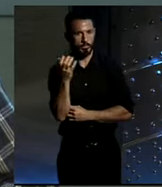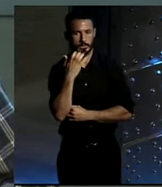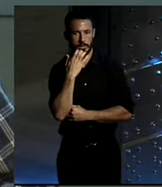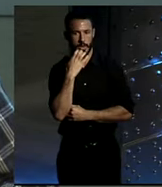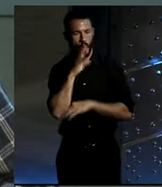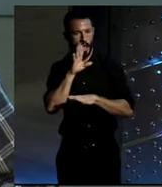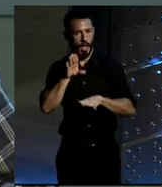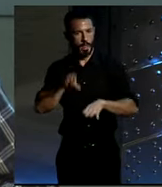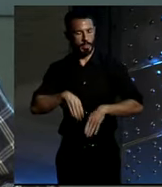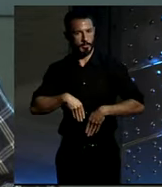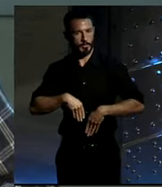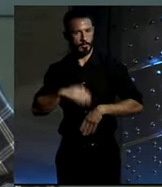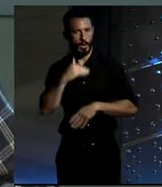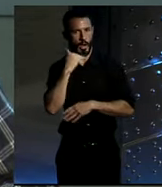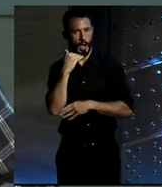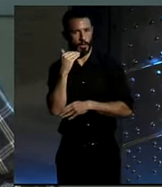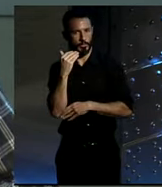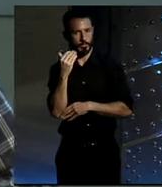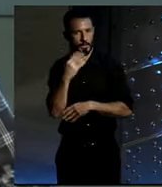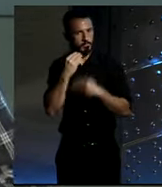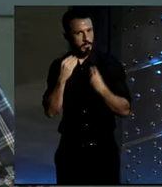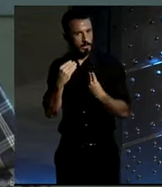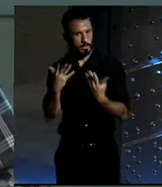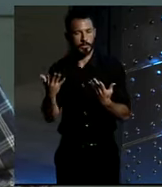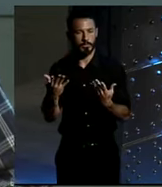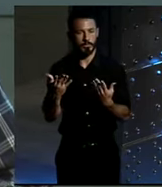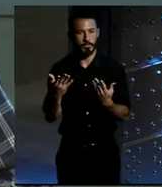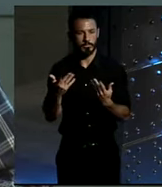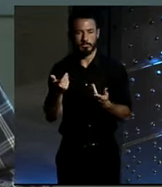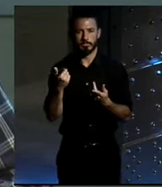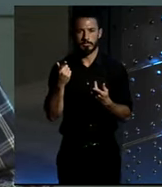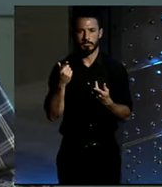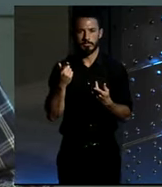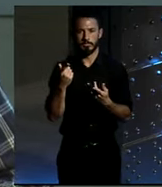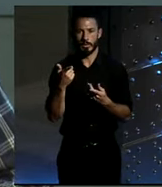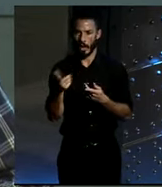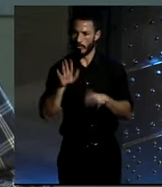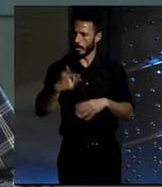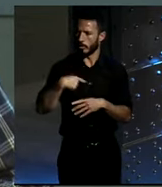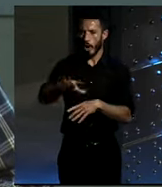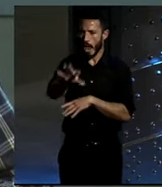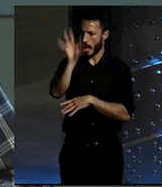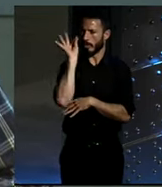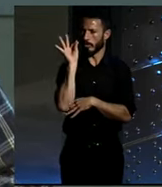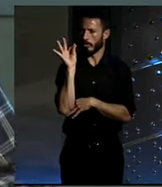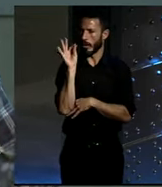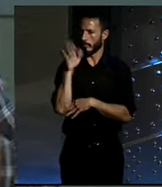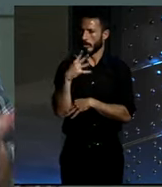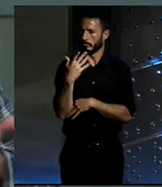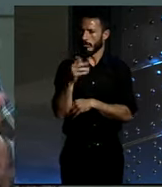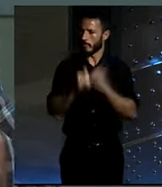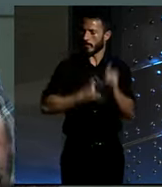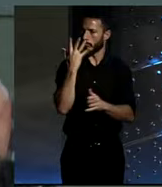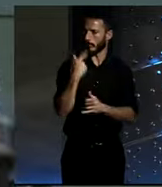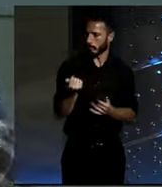algo más práctico, ¿sabes? De hecho, toda esta... Se convierte en una elección y prefieres ir en visión. Claro, exacto. En Copenhague